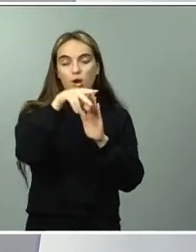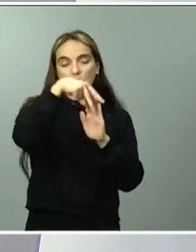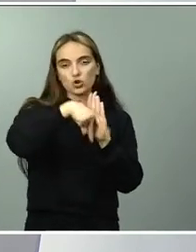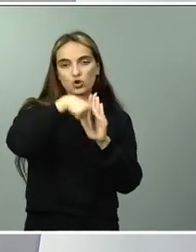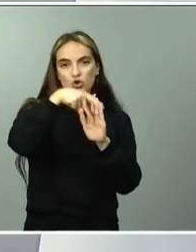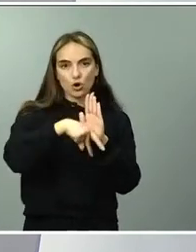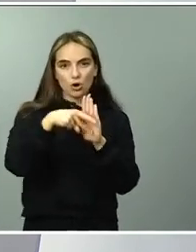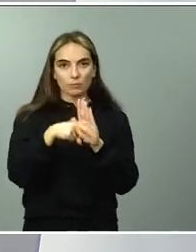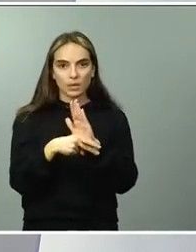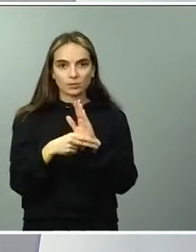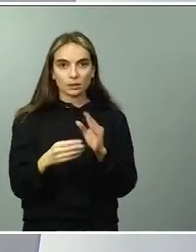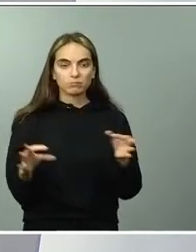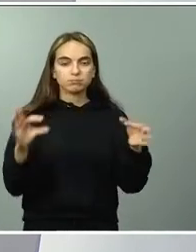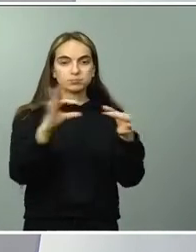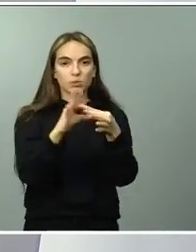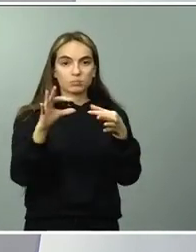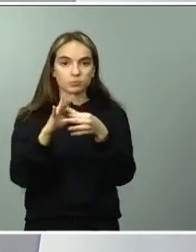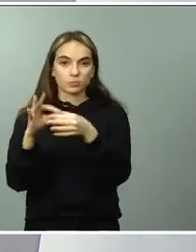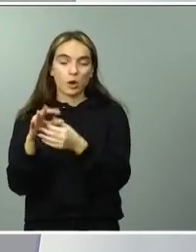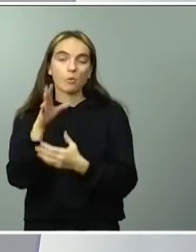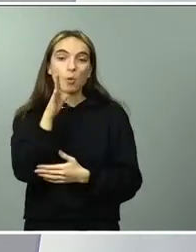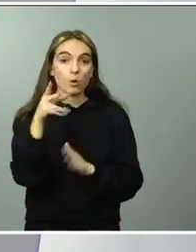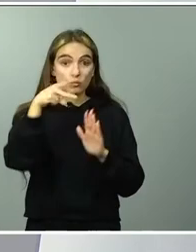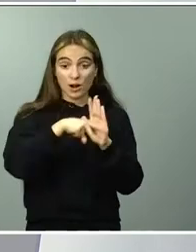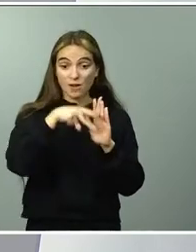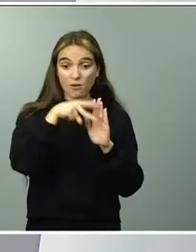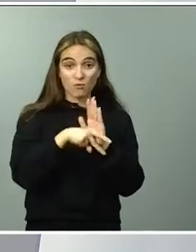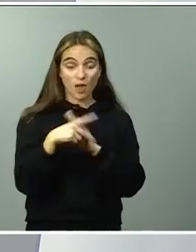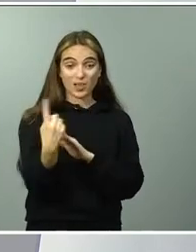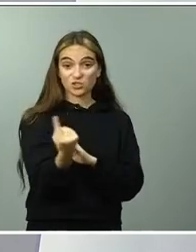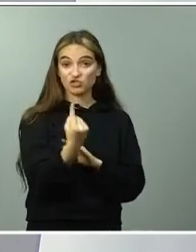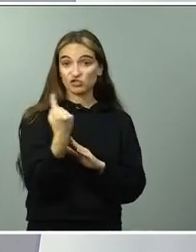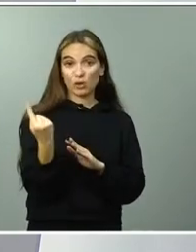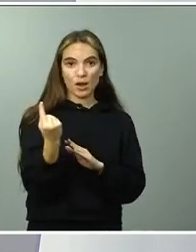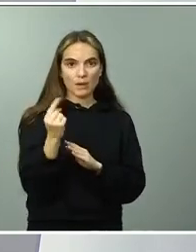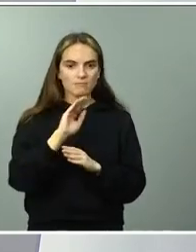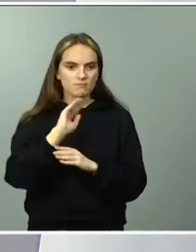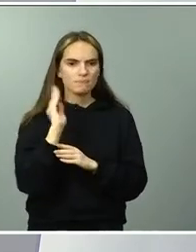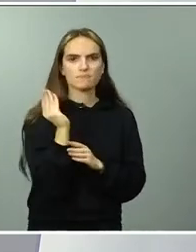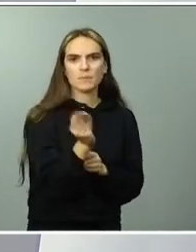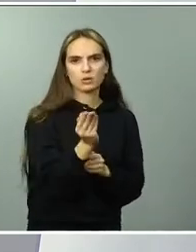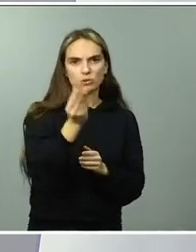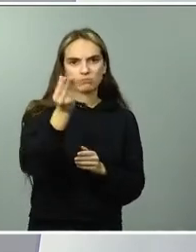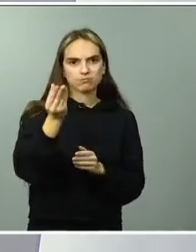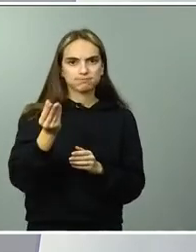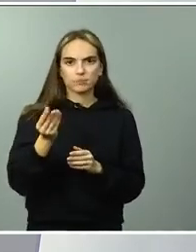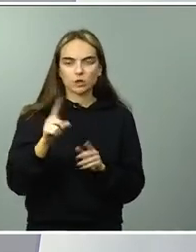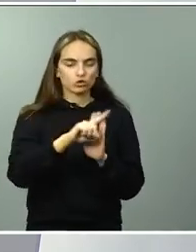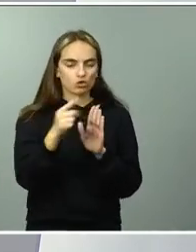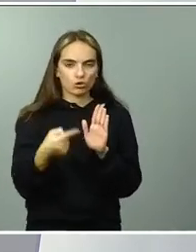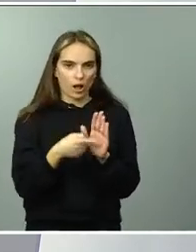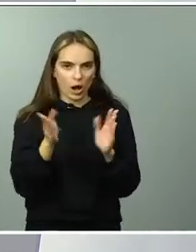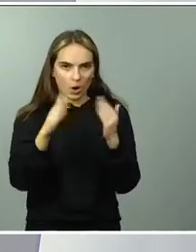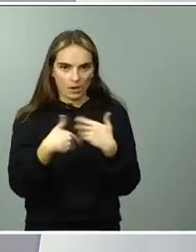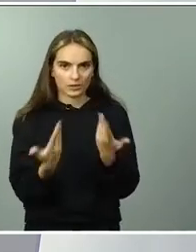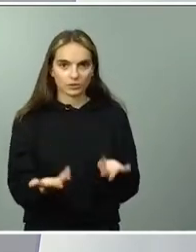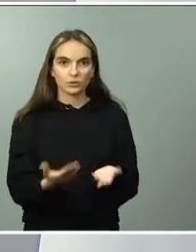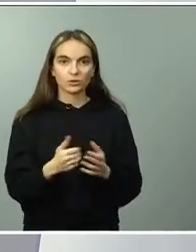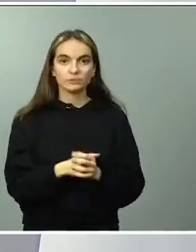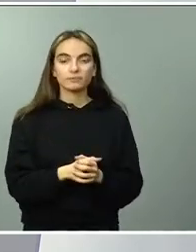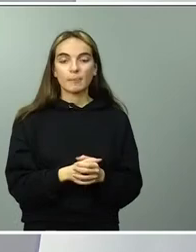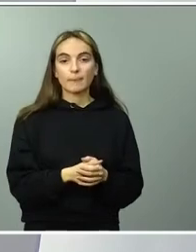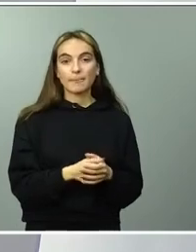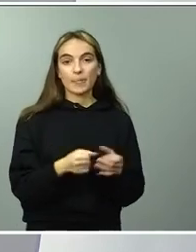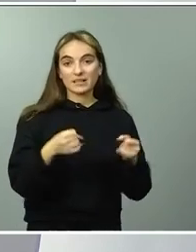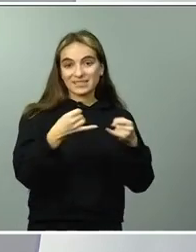no tiene ni el impacto ni la repercusión. Luego ya sobre las arquitecturas de las diferentes líneas y sobre la